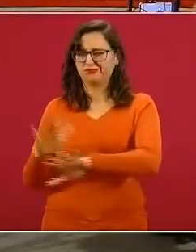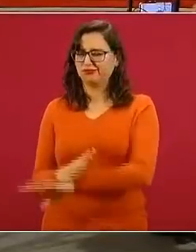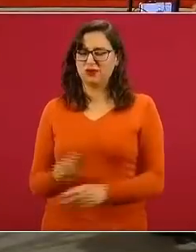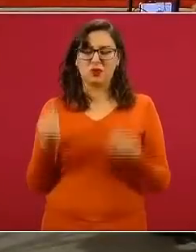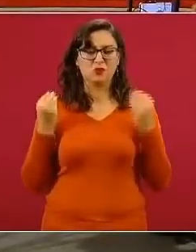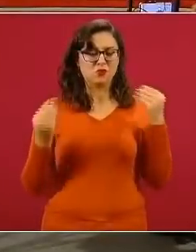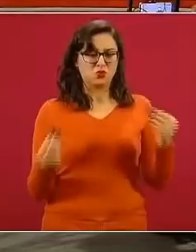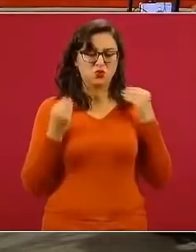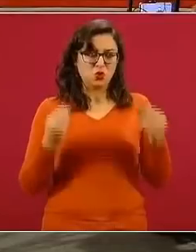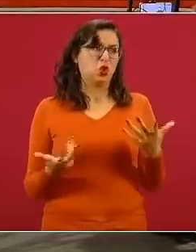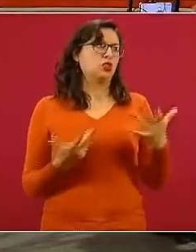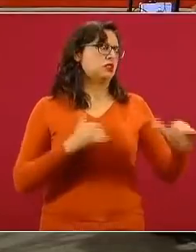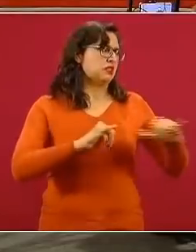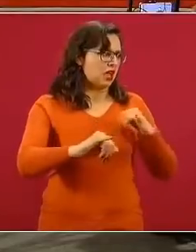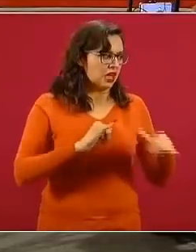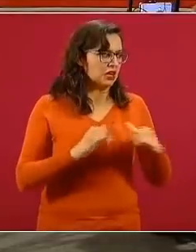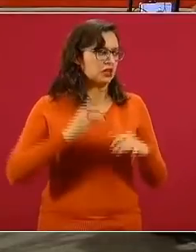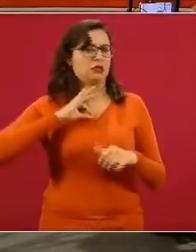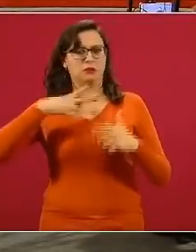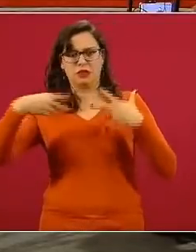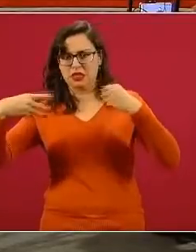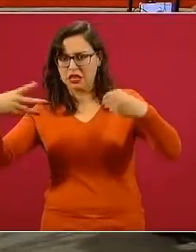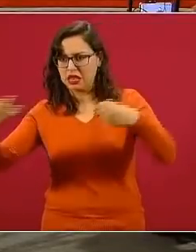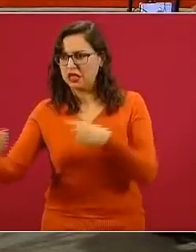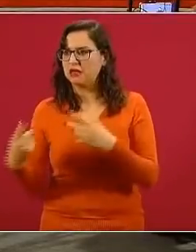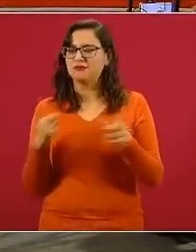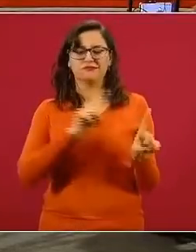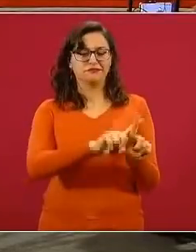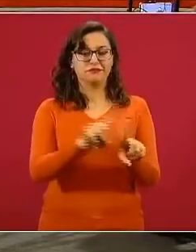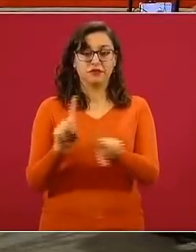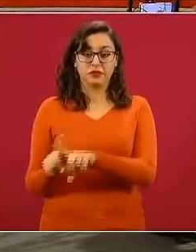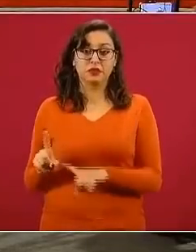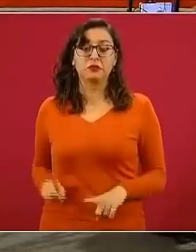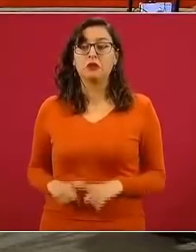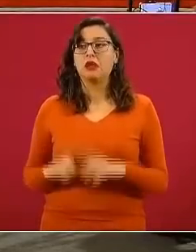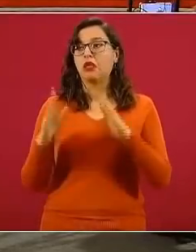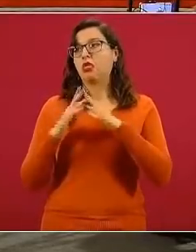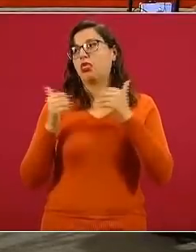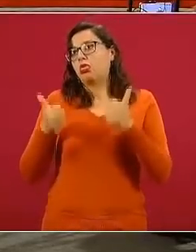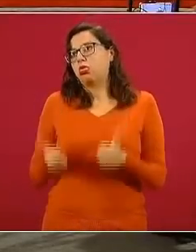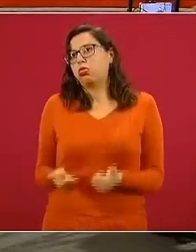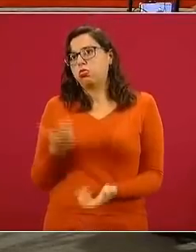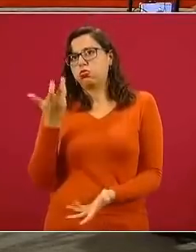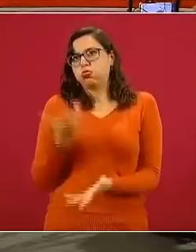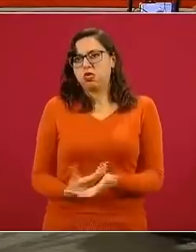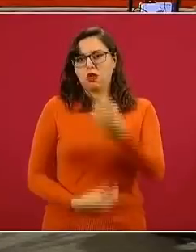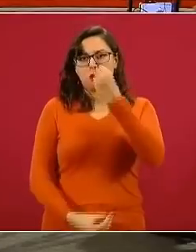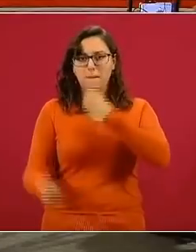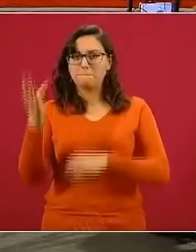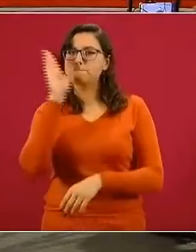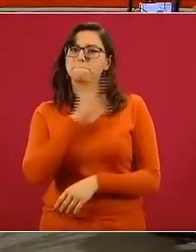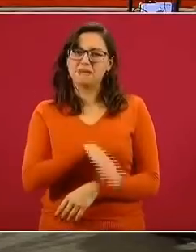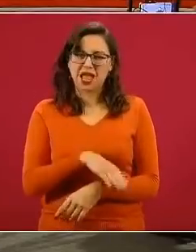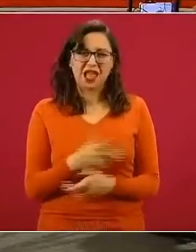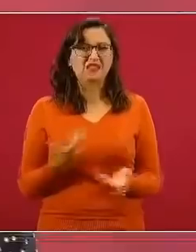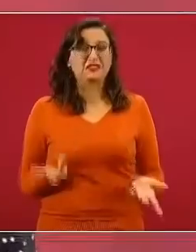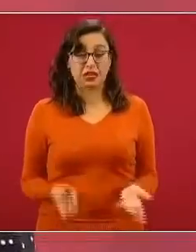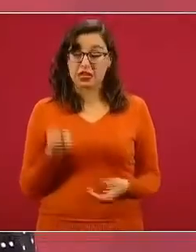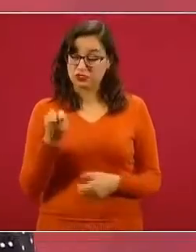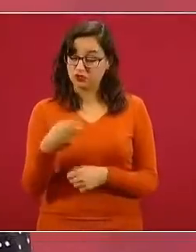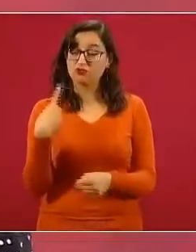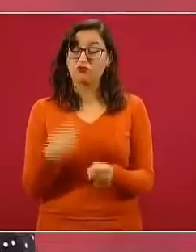epidemiológicos que han provocado enfermedades como el sedentarismo y la alimentación. Algunos de estos